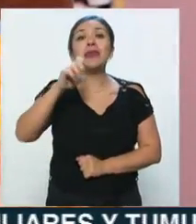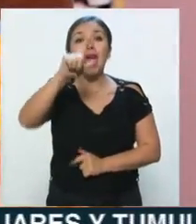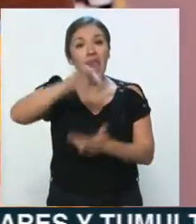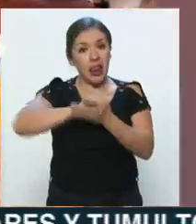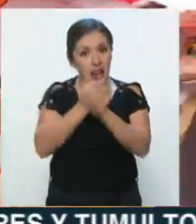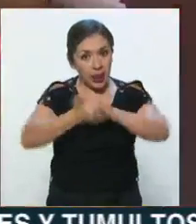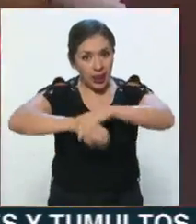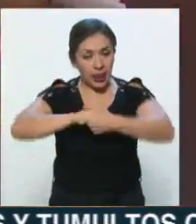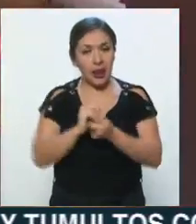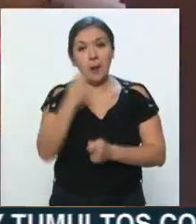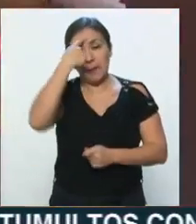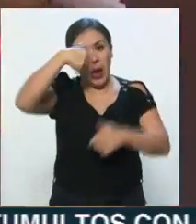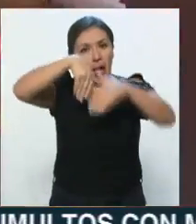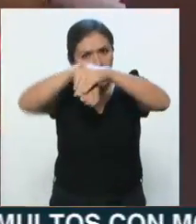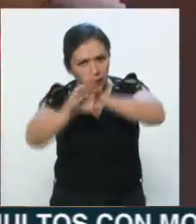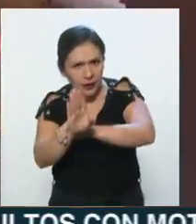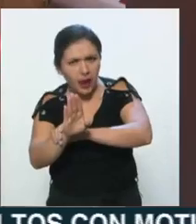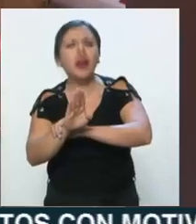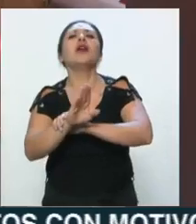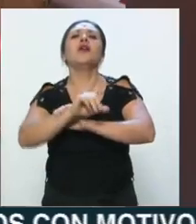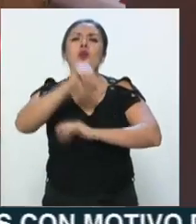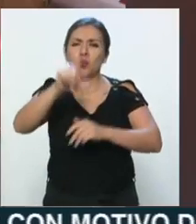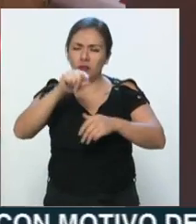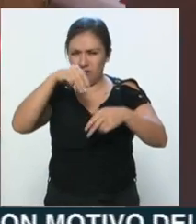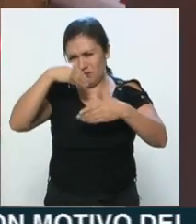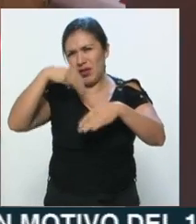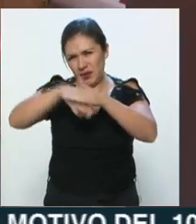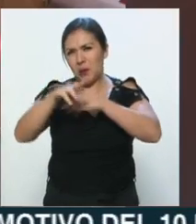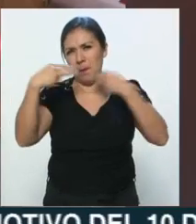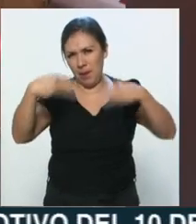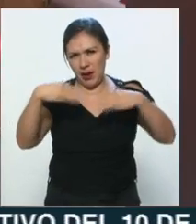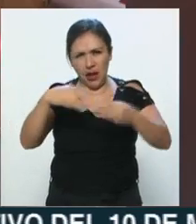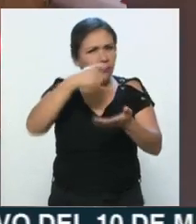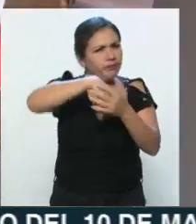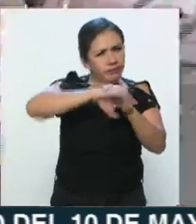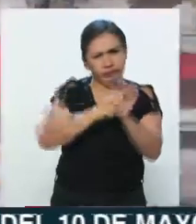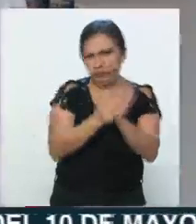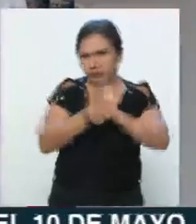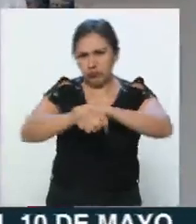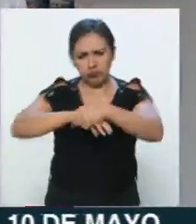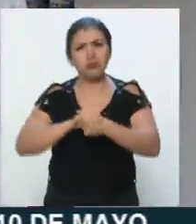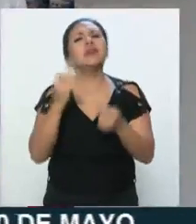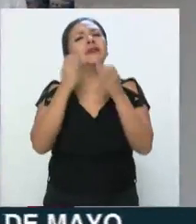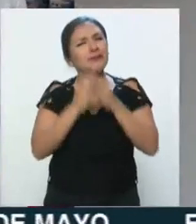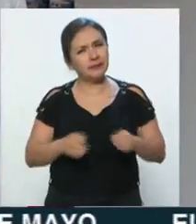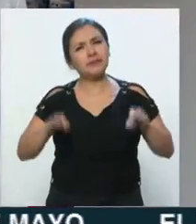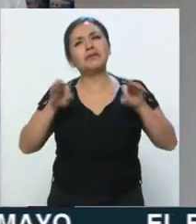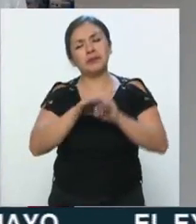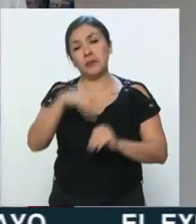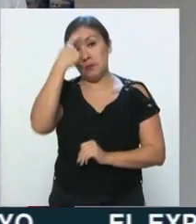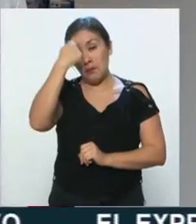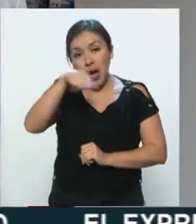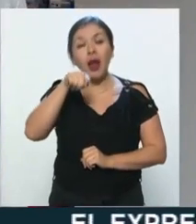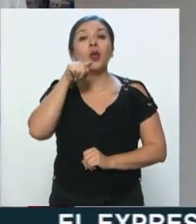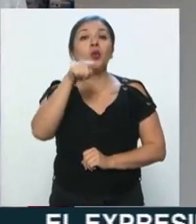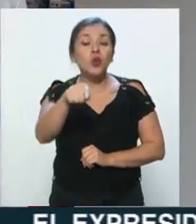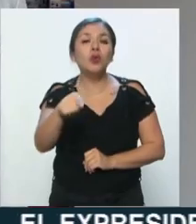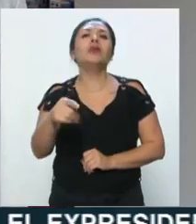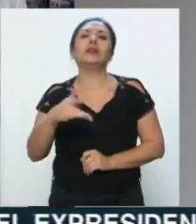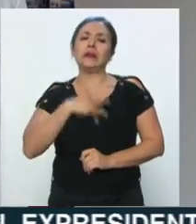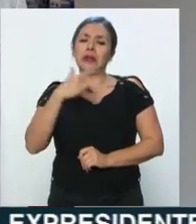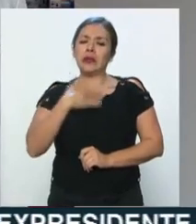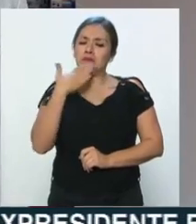antibacterial al iniciar, al entrar a los mercados o incluso a los mercados sobre ruedas, pues es muy importante para que usted pueda